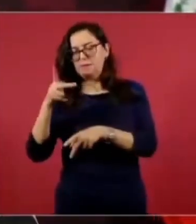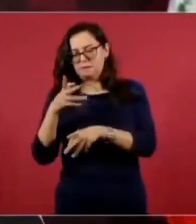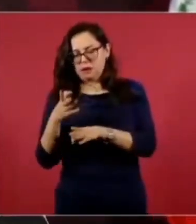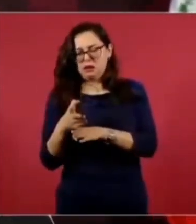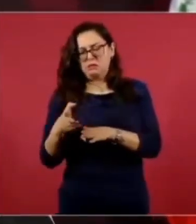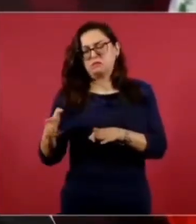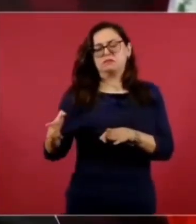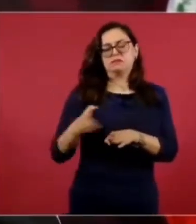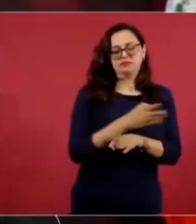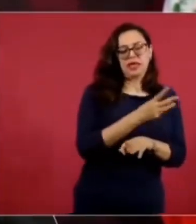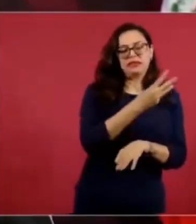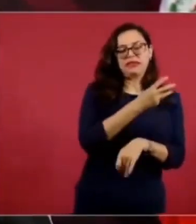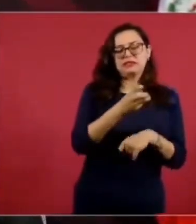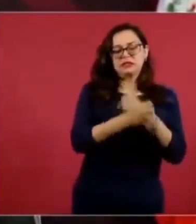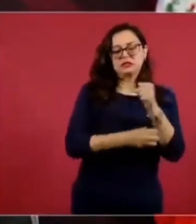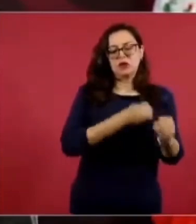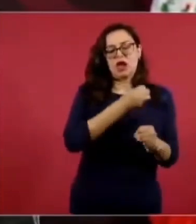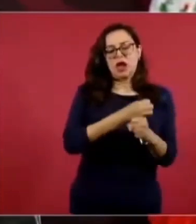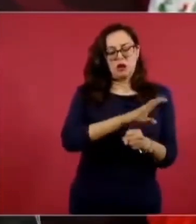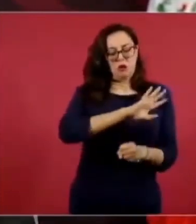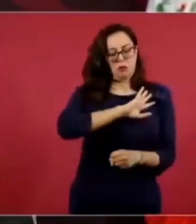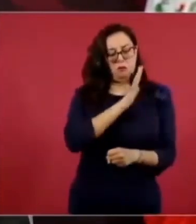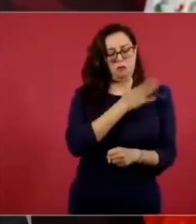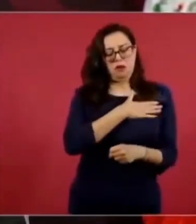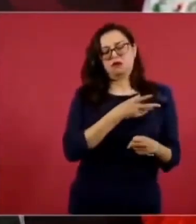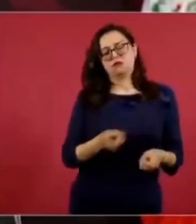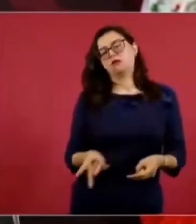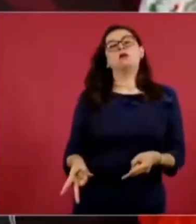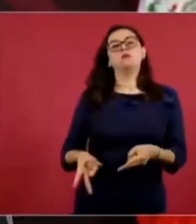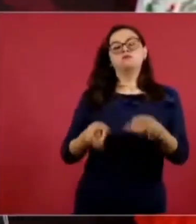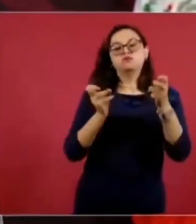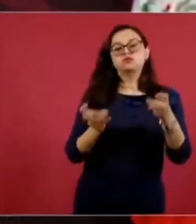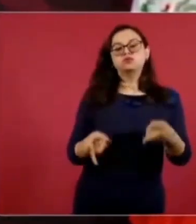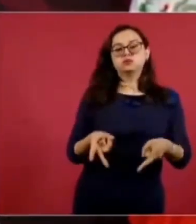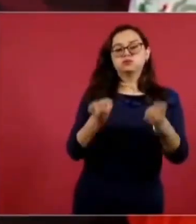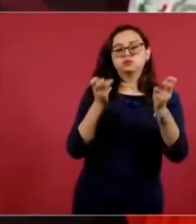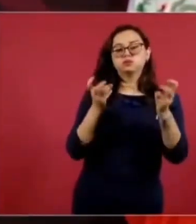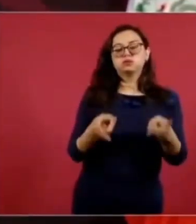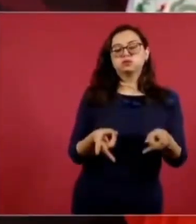evidente.